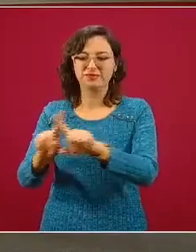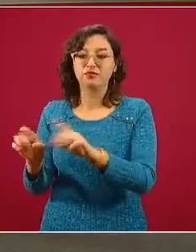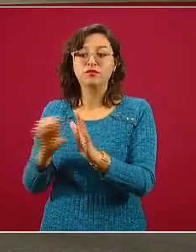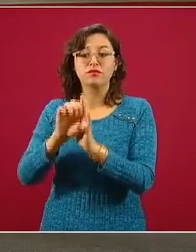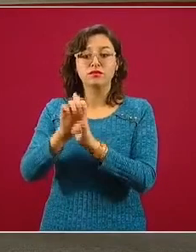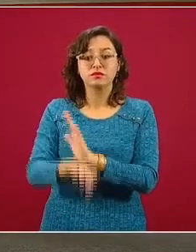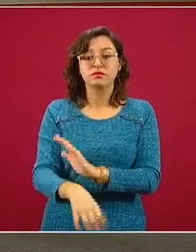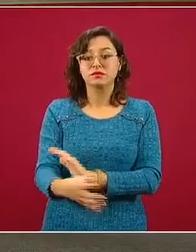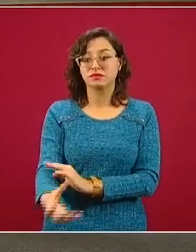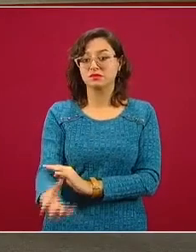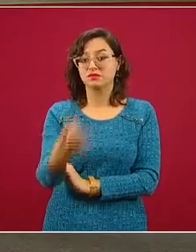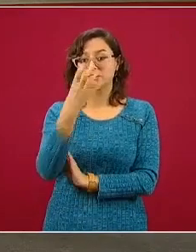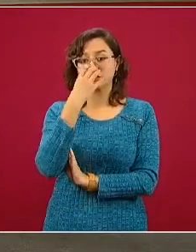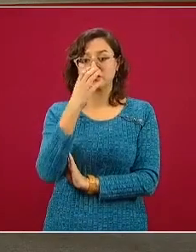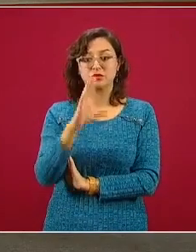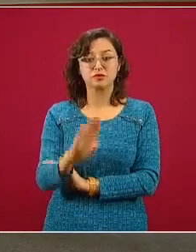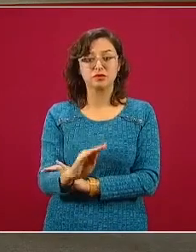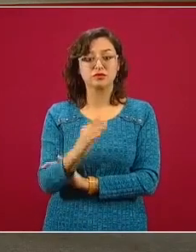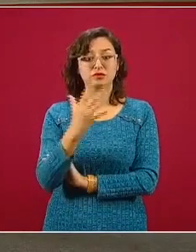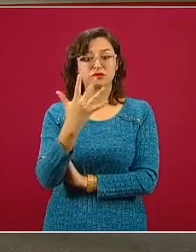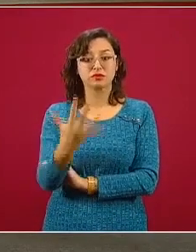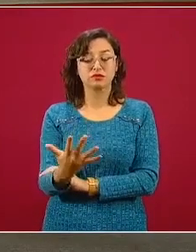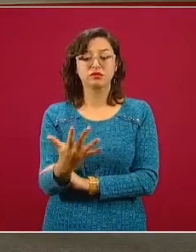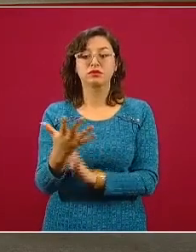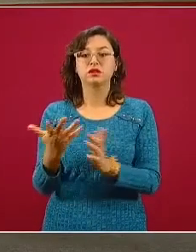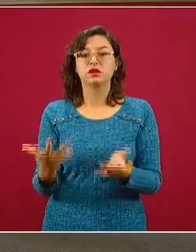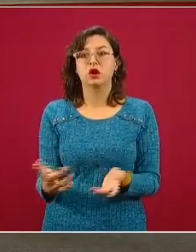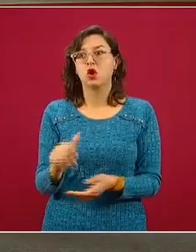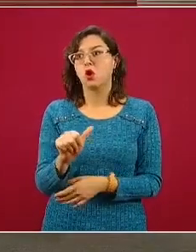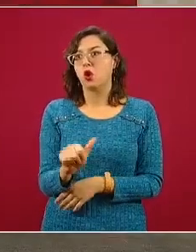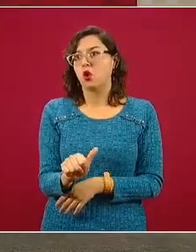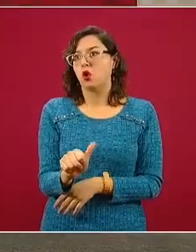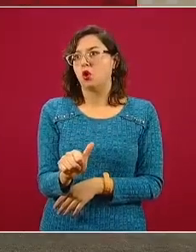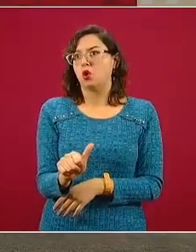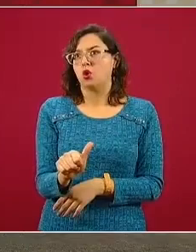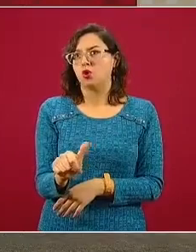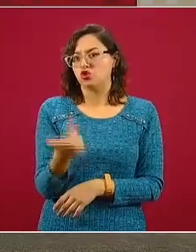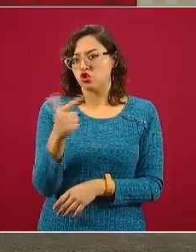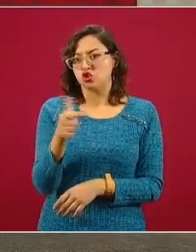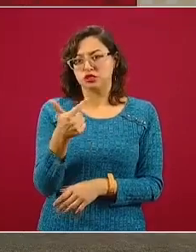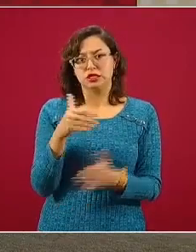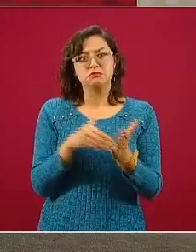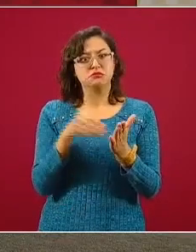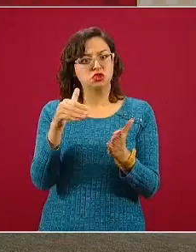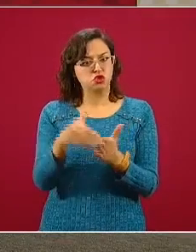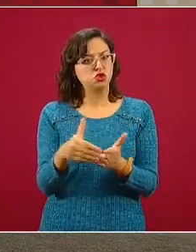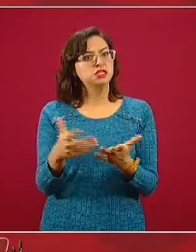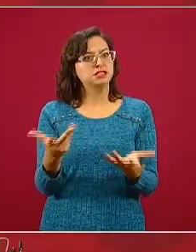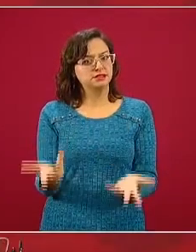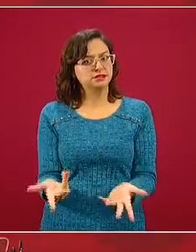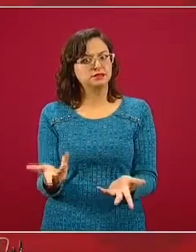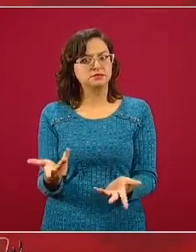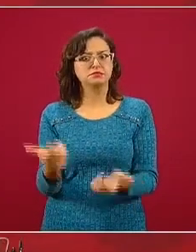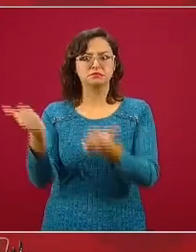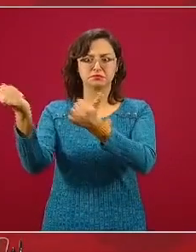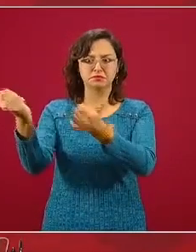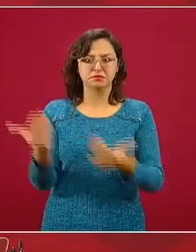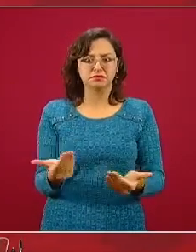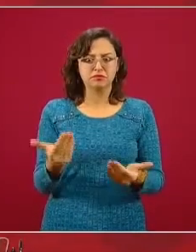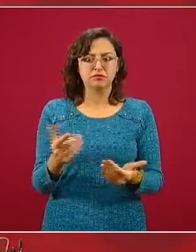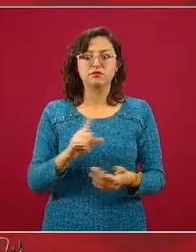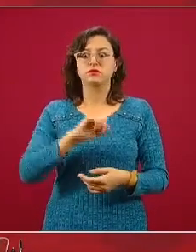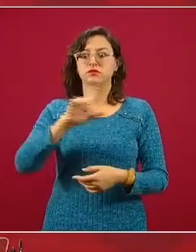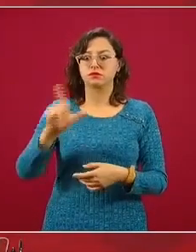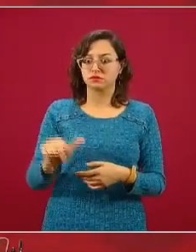cubrebocas N95 se estimaron en 11 y medio, casi 12 millones de piezas originalmente, pero